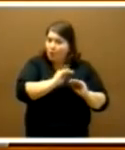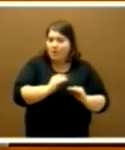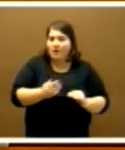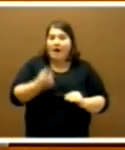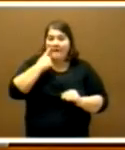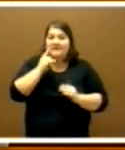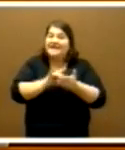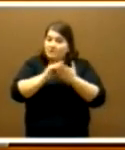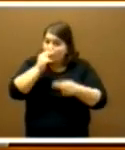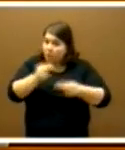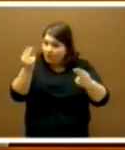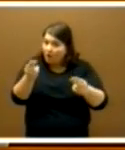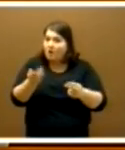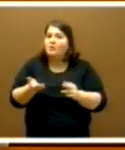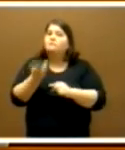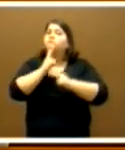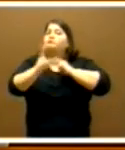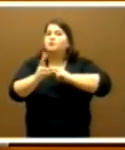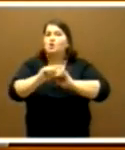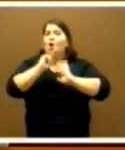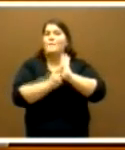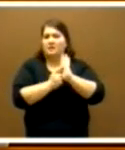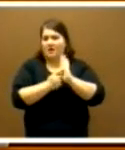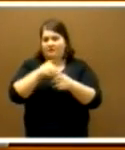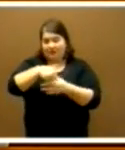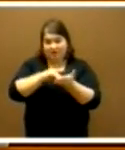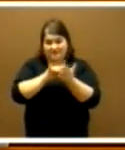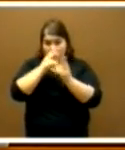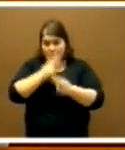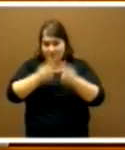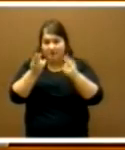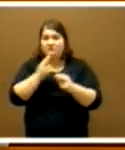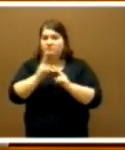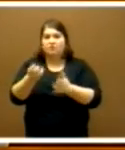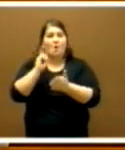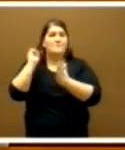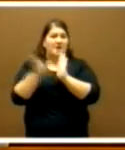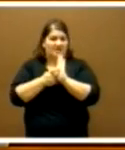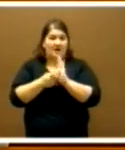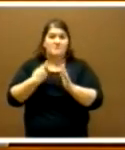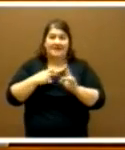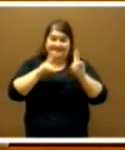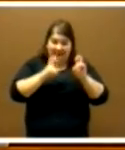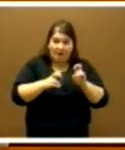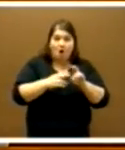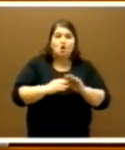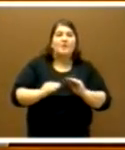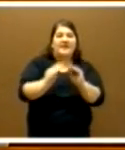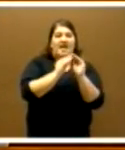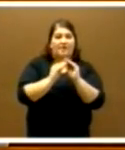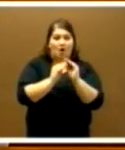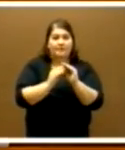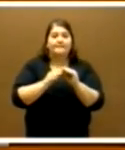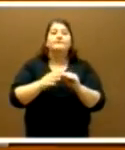desde los servicios públicos. Queremos seguir dando una respuesta integral desde los servicios públicos. Y en temas de conciliación habrá servicios que pongamos en marcha,